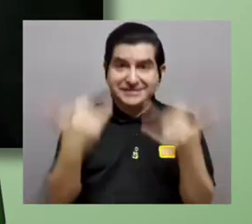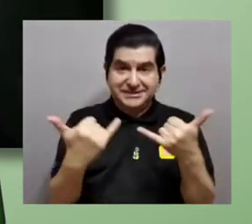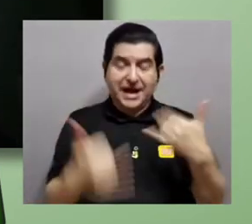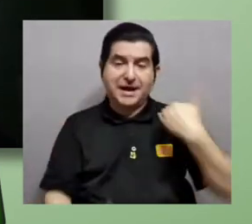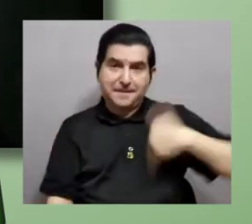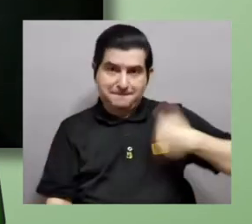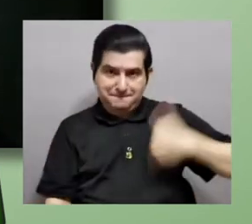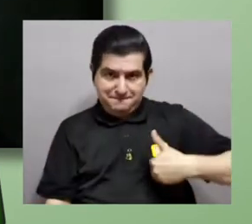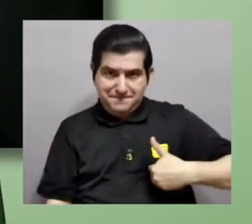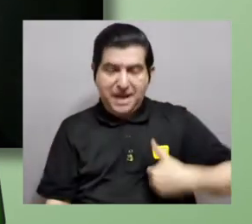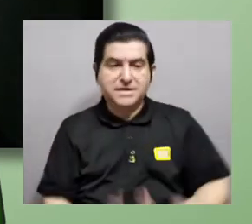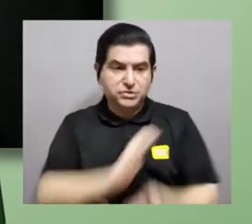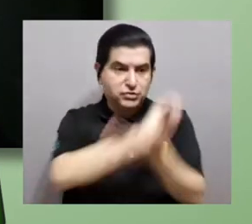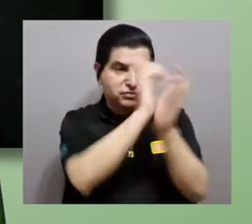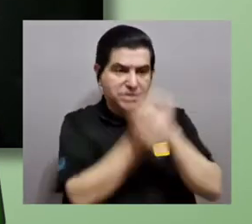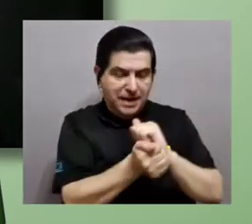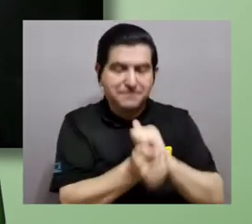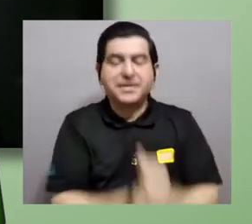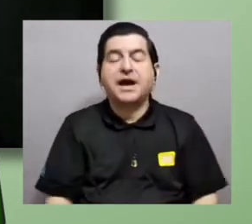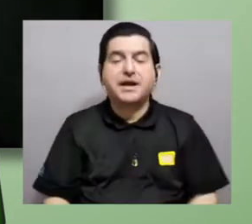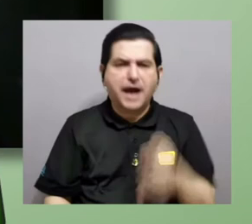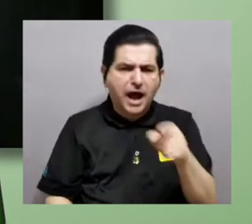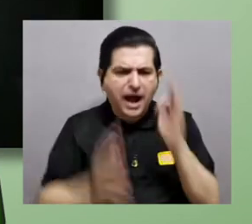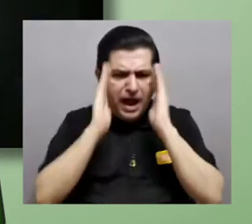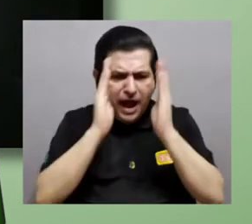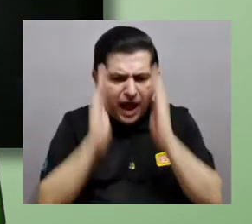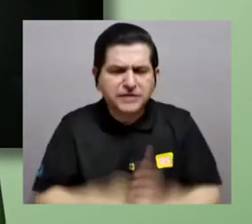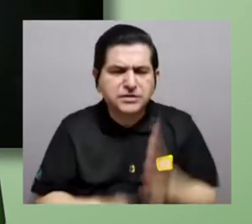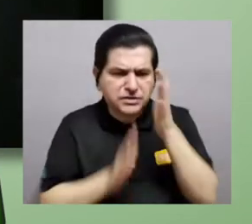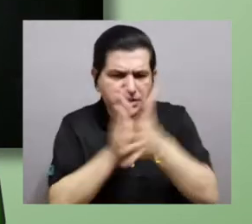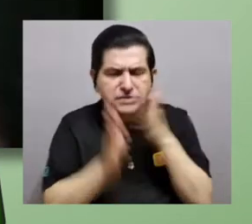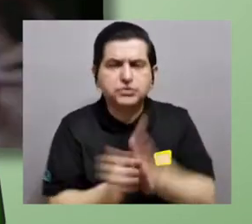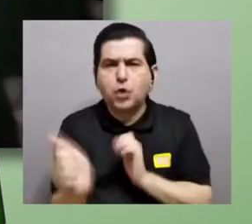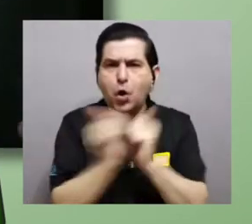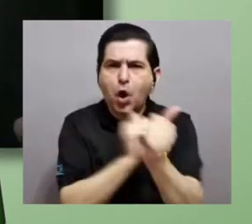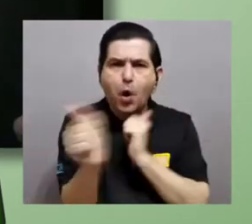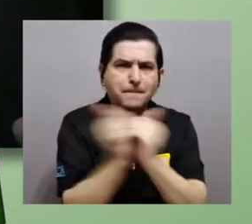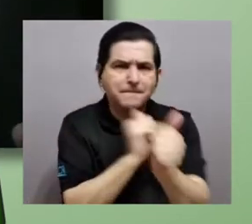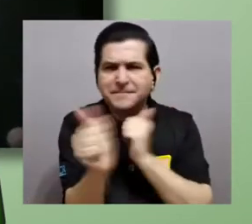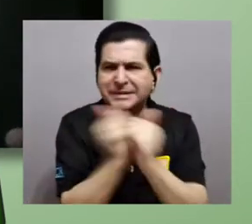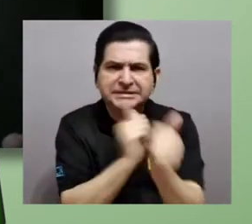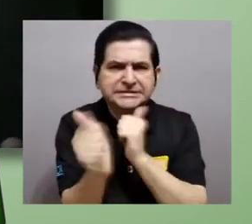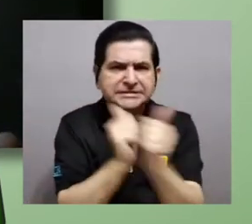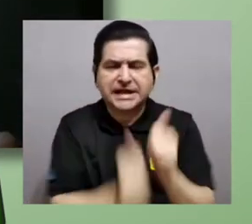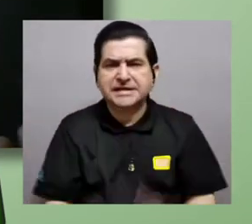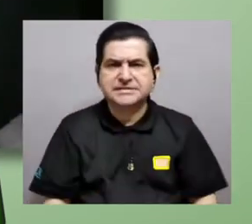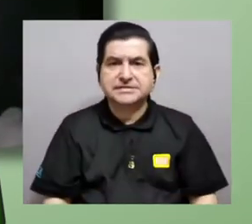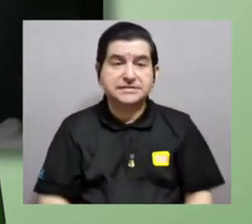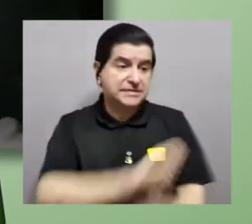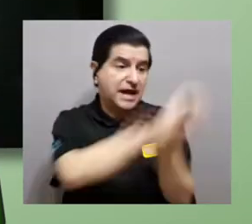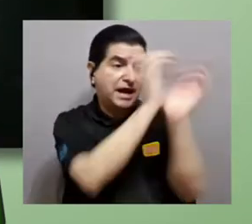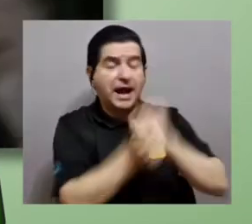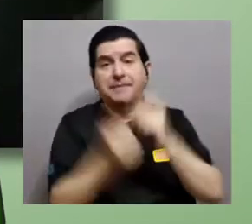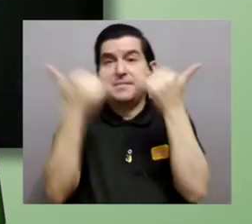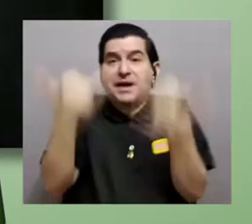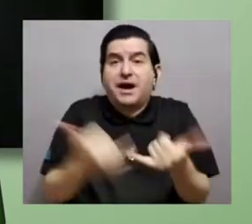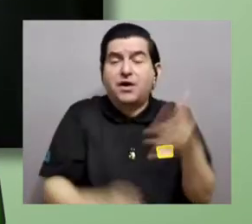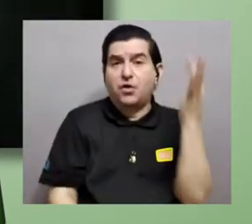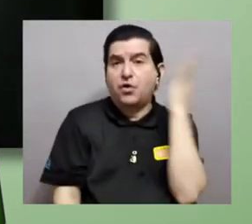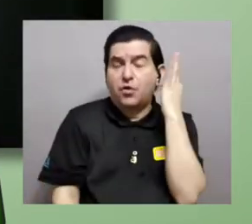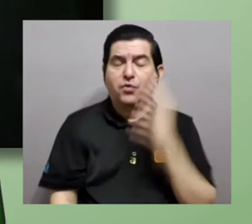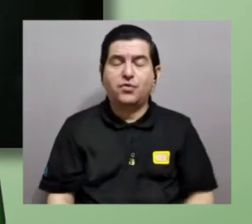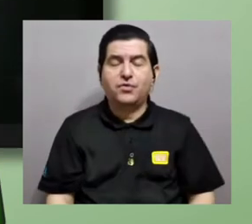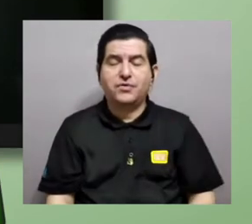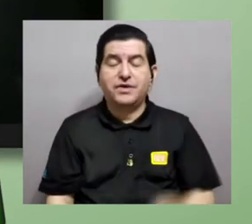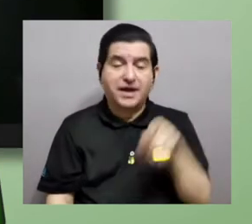que una vez que los machos son los que invierten más en el cuido, la competencia intensa se pasa a las